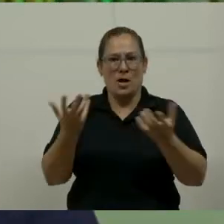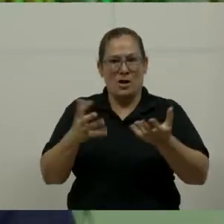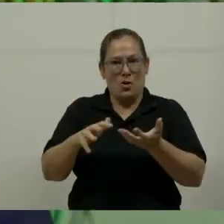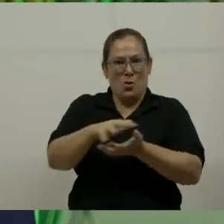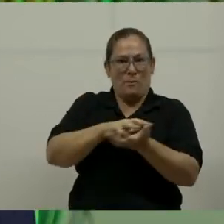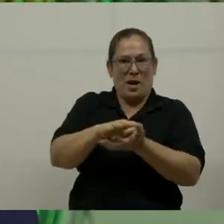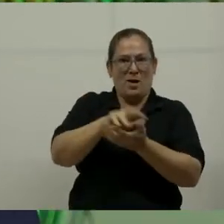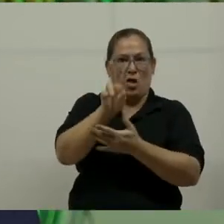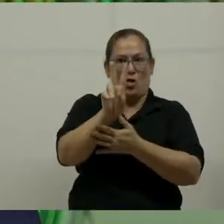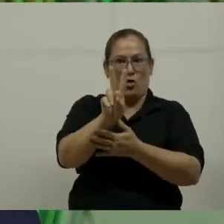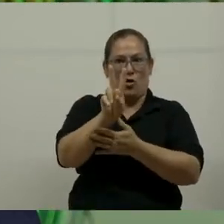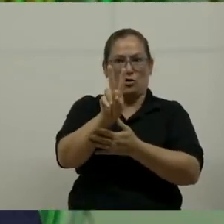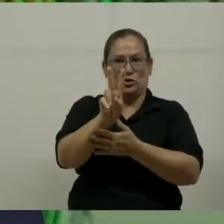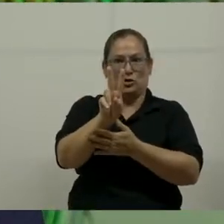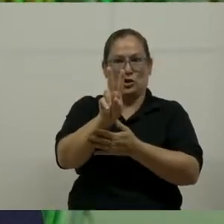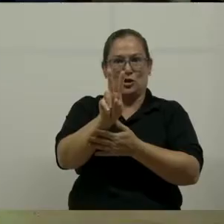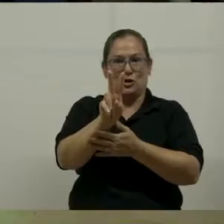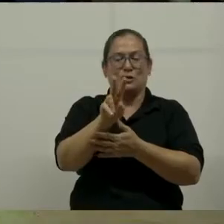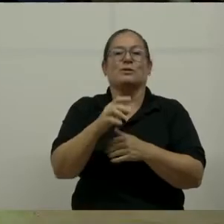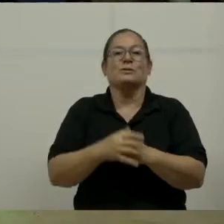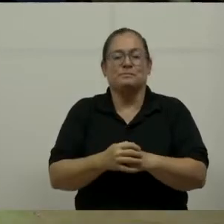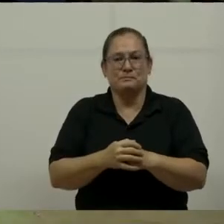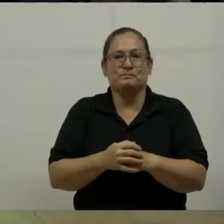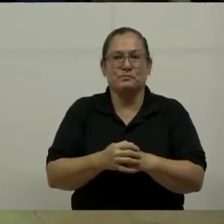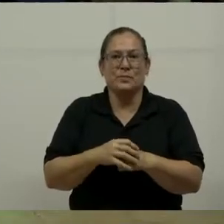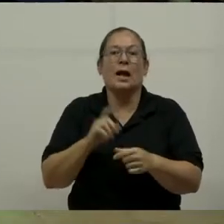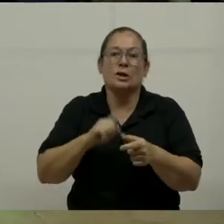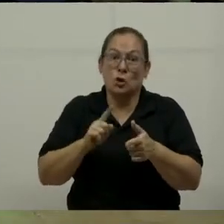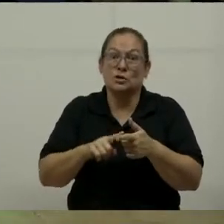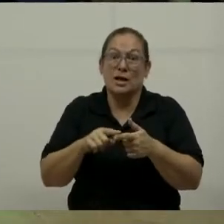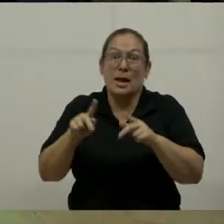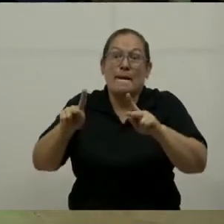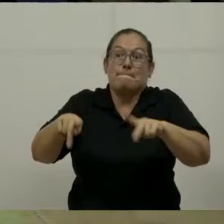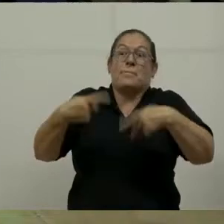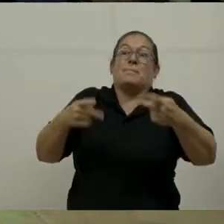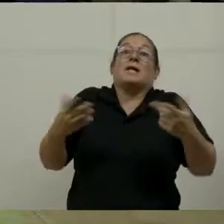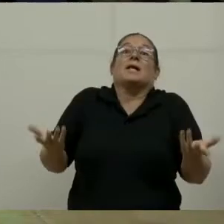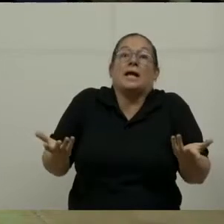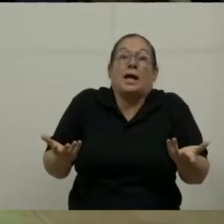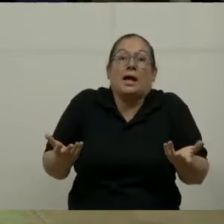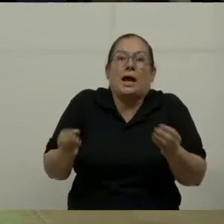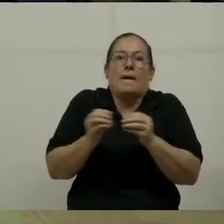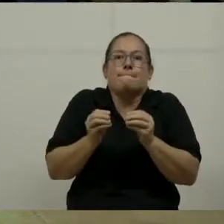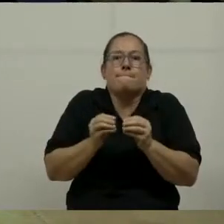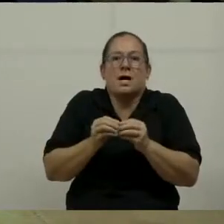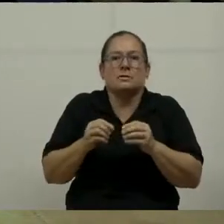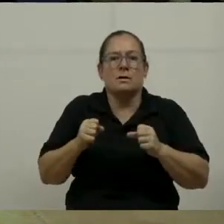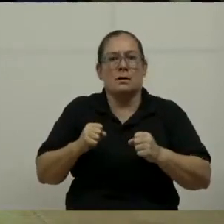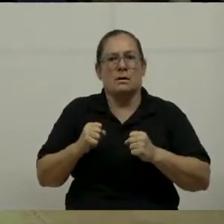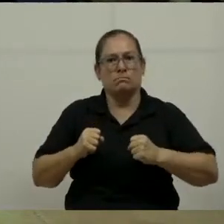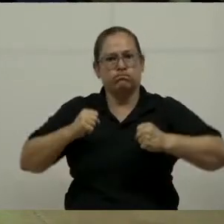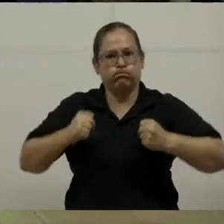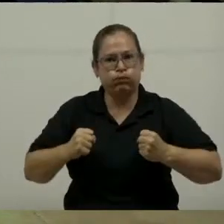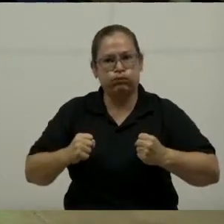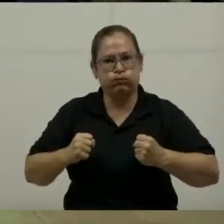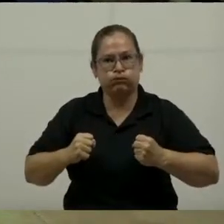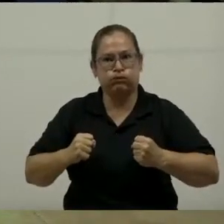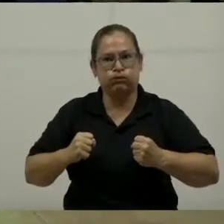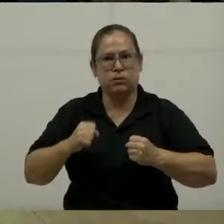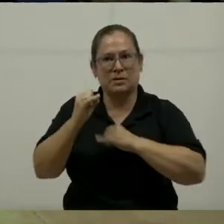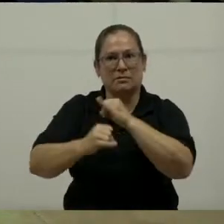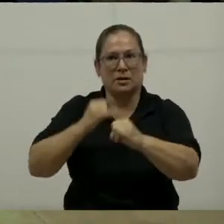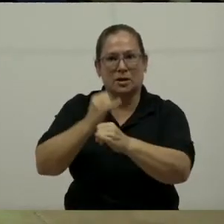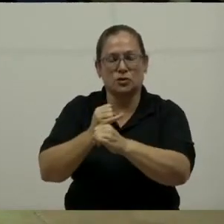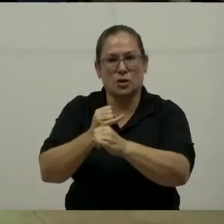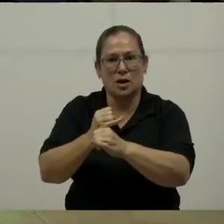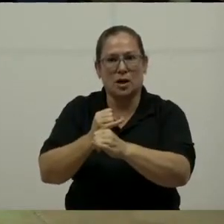es fundamental. Y eso nos va a permitir tener ese posicionamiento y gestión internacional. Y lo hablamos en dos aspectos. El